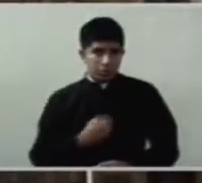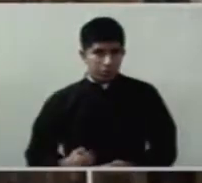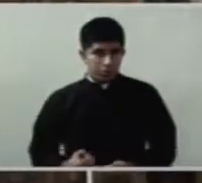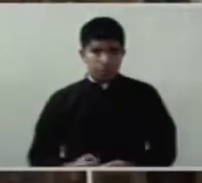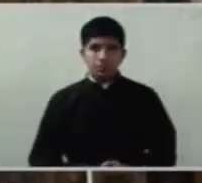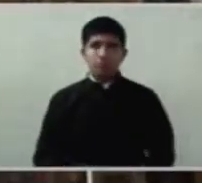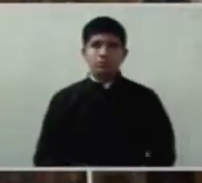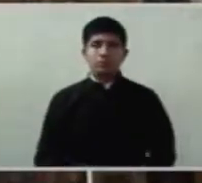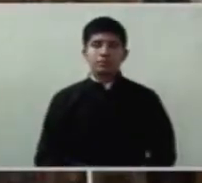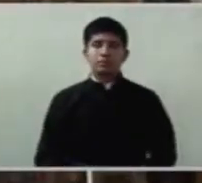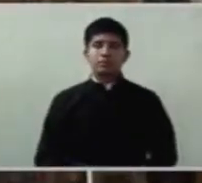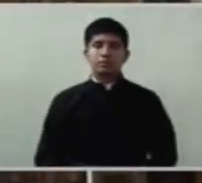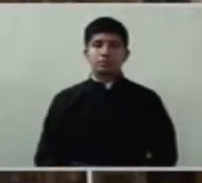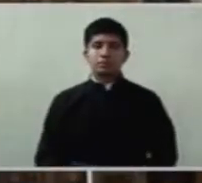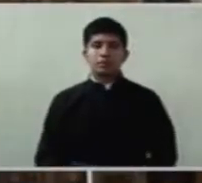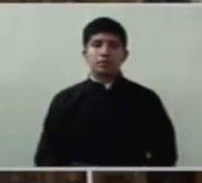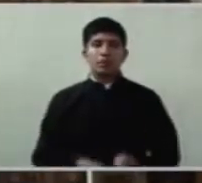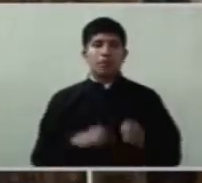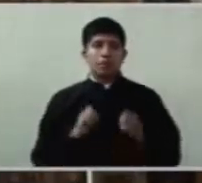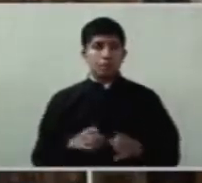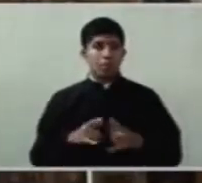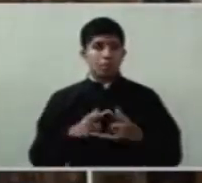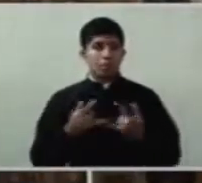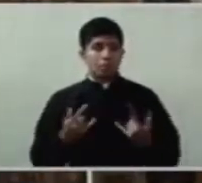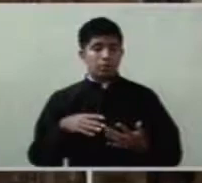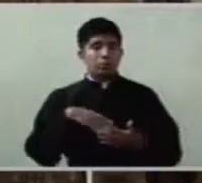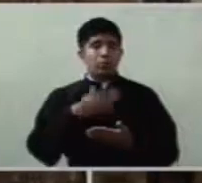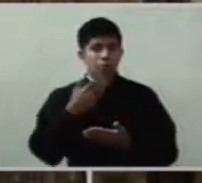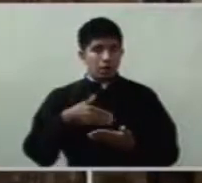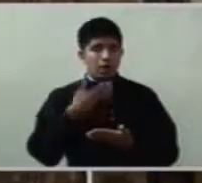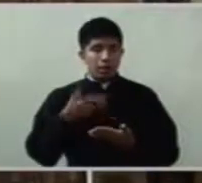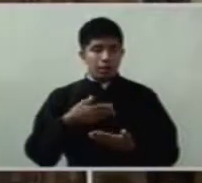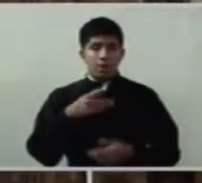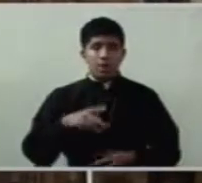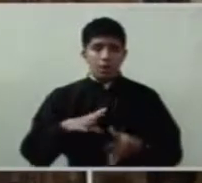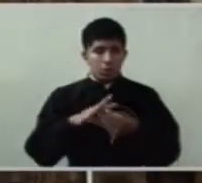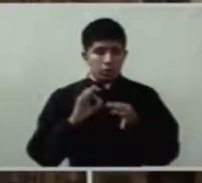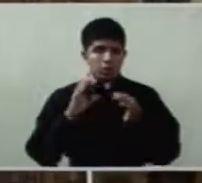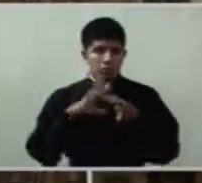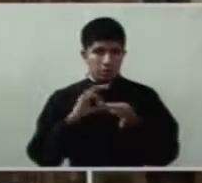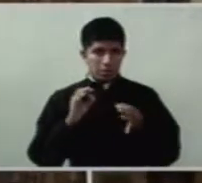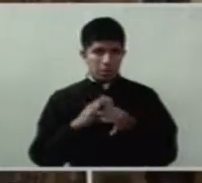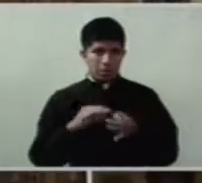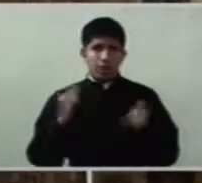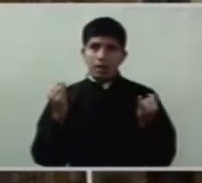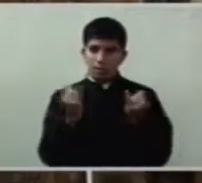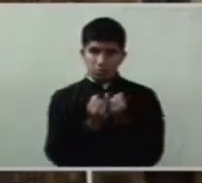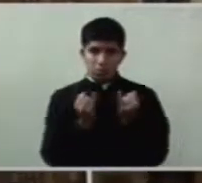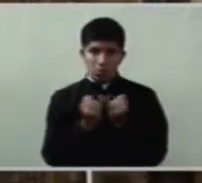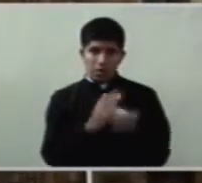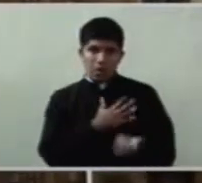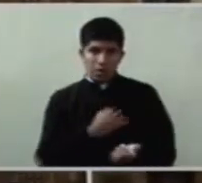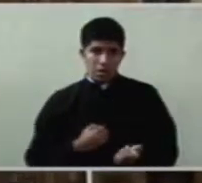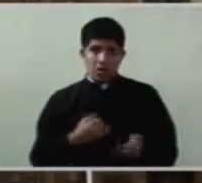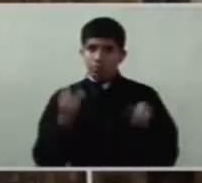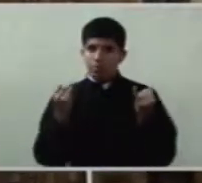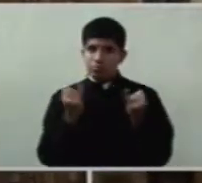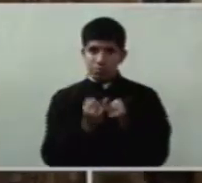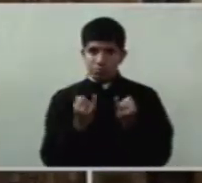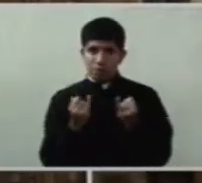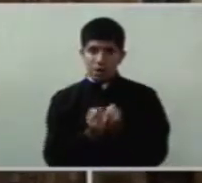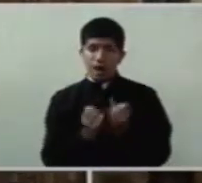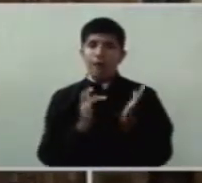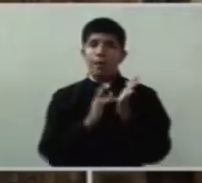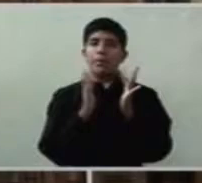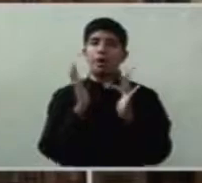Estamos hablando de este Hijo, Jesucristo. Esa es la historia